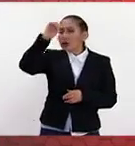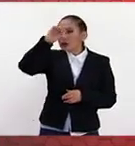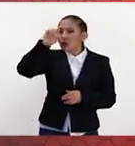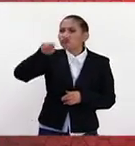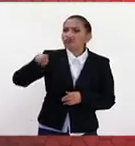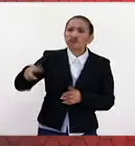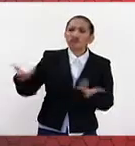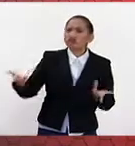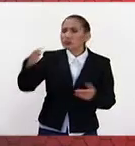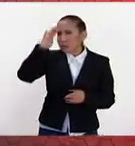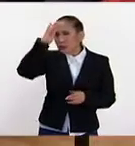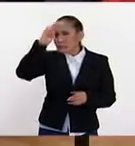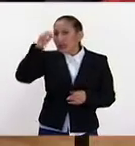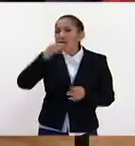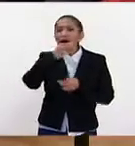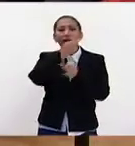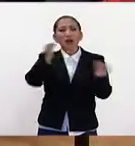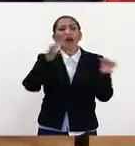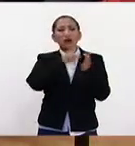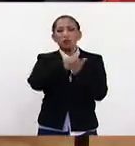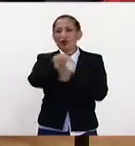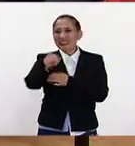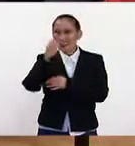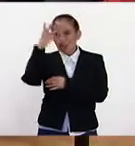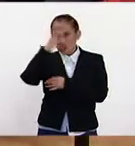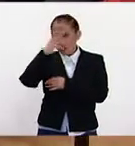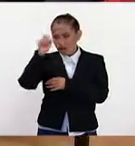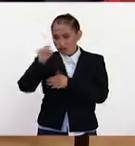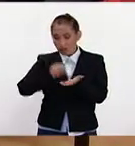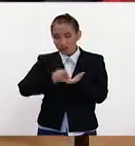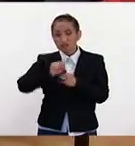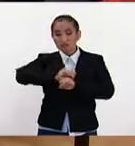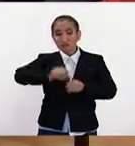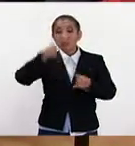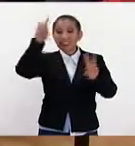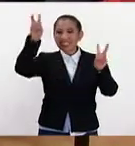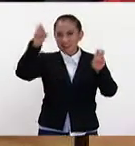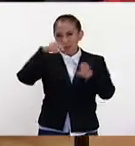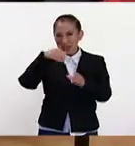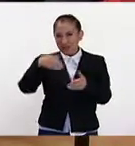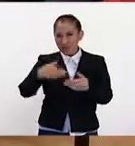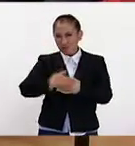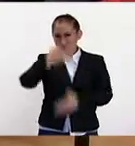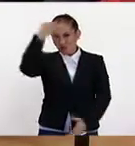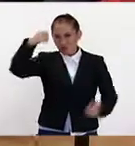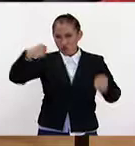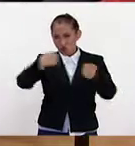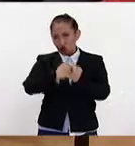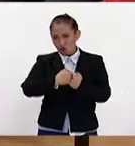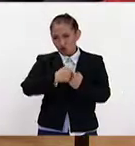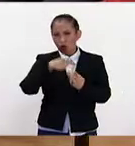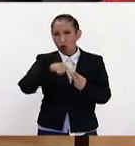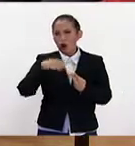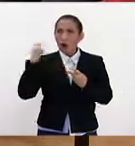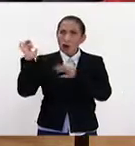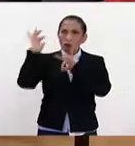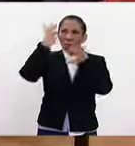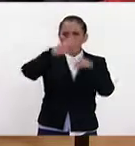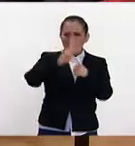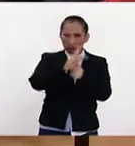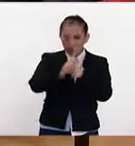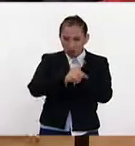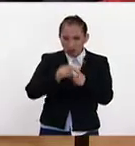los mensajes de Trump, los twitters de Trump, sobre todo relacionados con el muro, sobre todo relacionados con la migración,